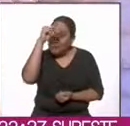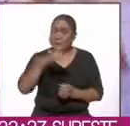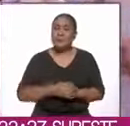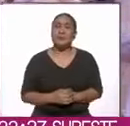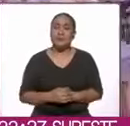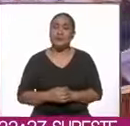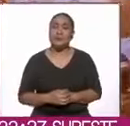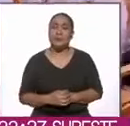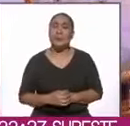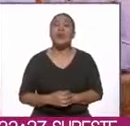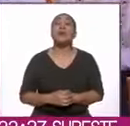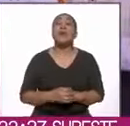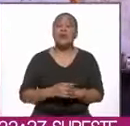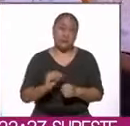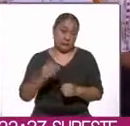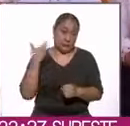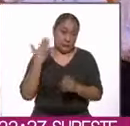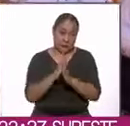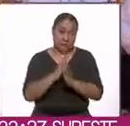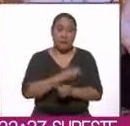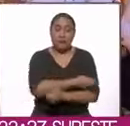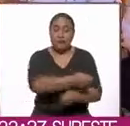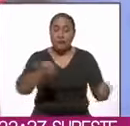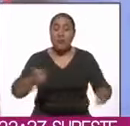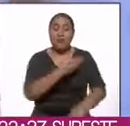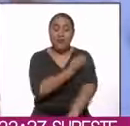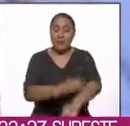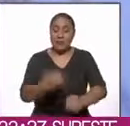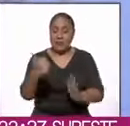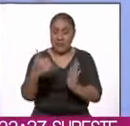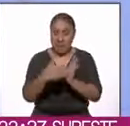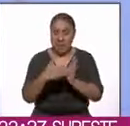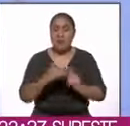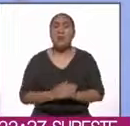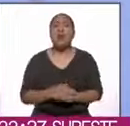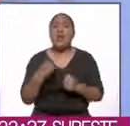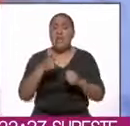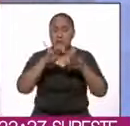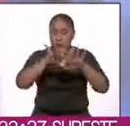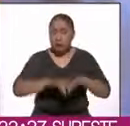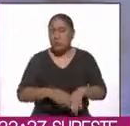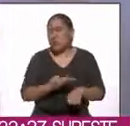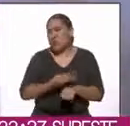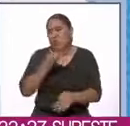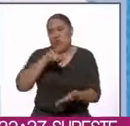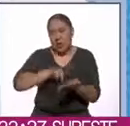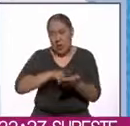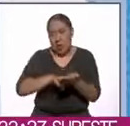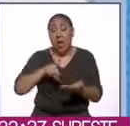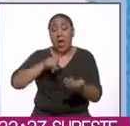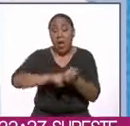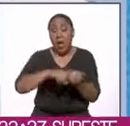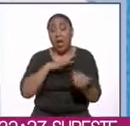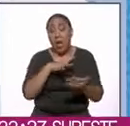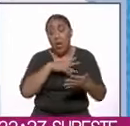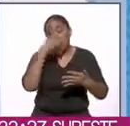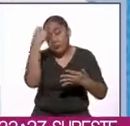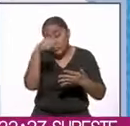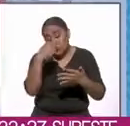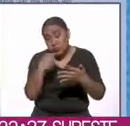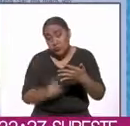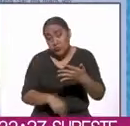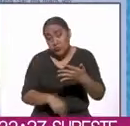El primer fascículo se distribuyó a 6.000 familias. Se trata de un documento valioso, pues contiene las propiedades